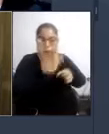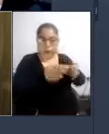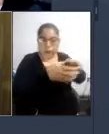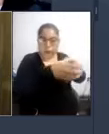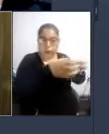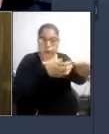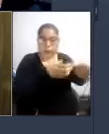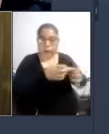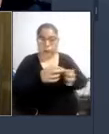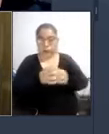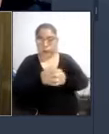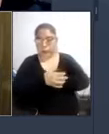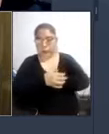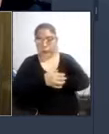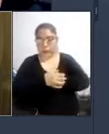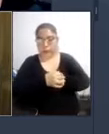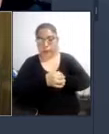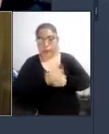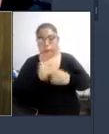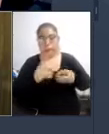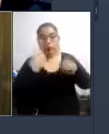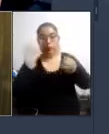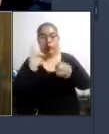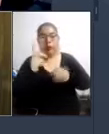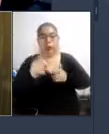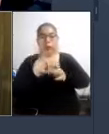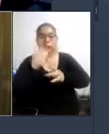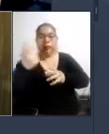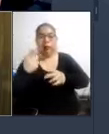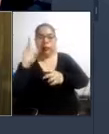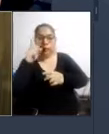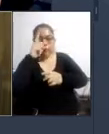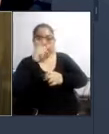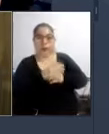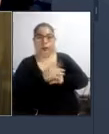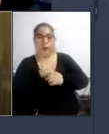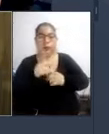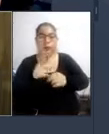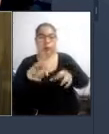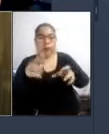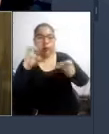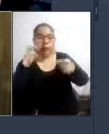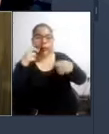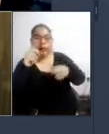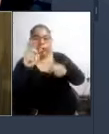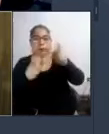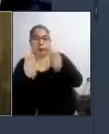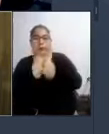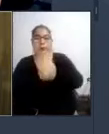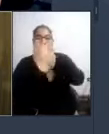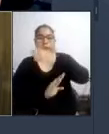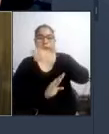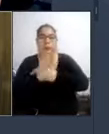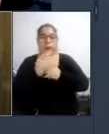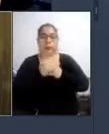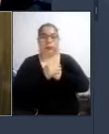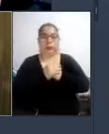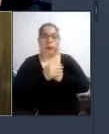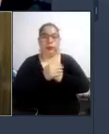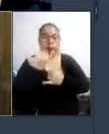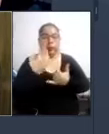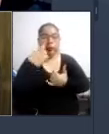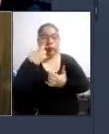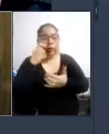ciudadanía que en verdad es una población más afectada y que representa a las personas de discapacidad pues se debe